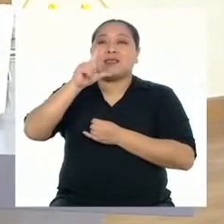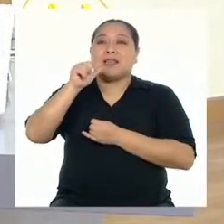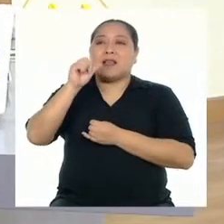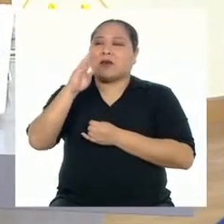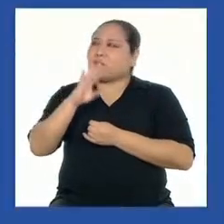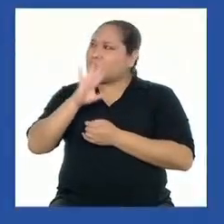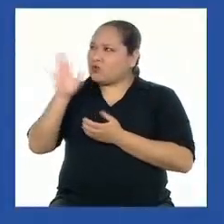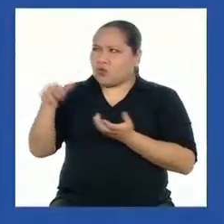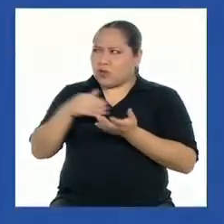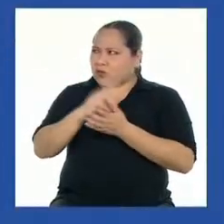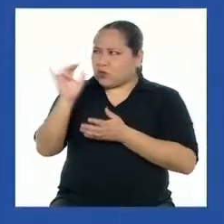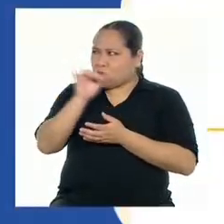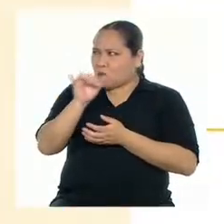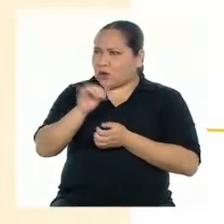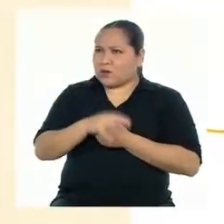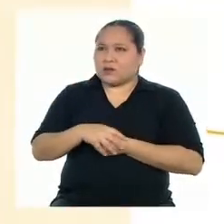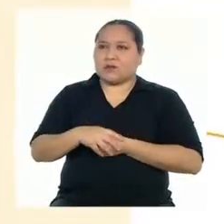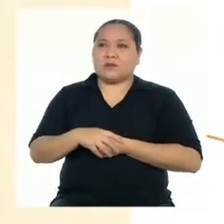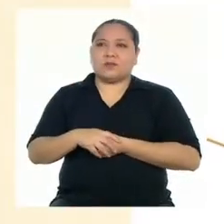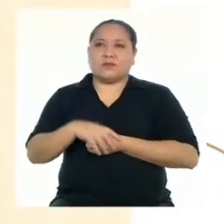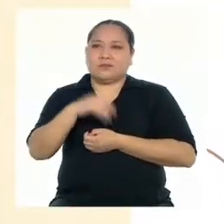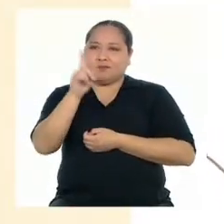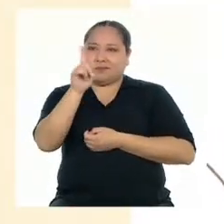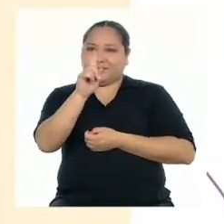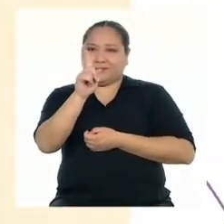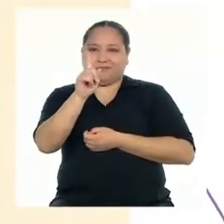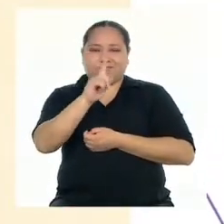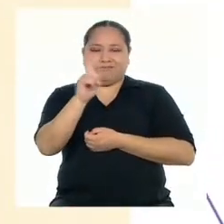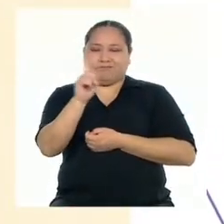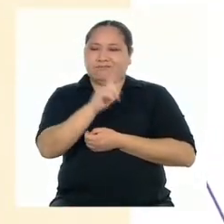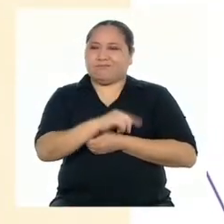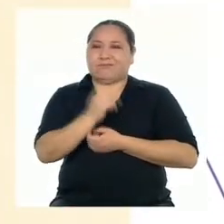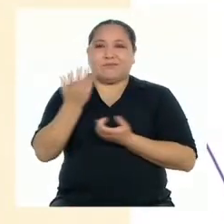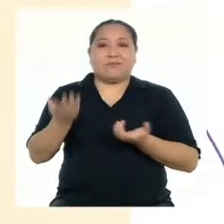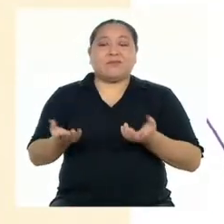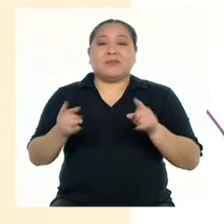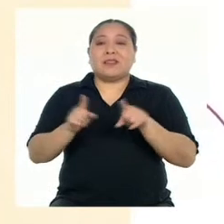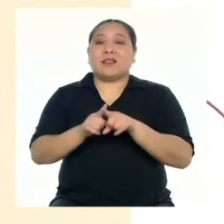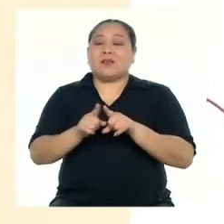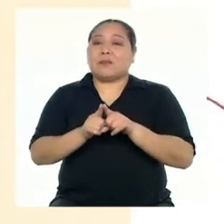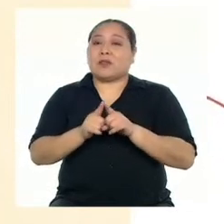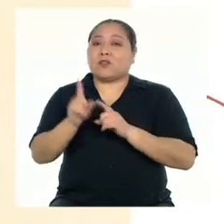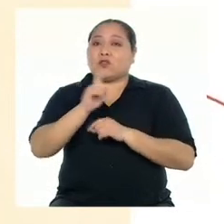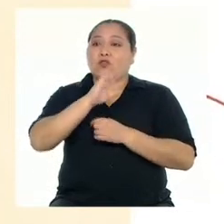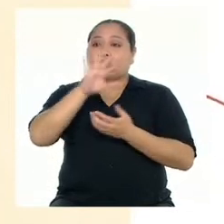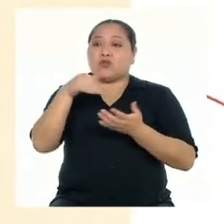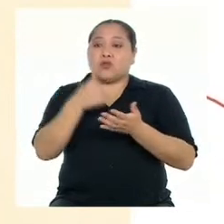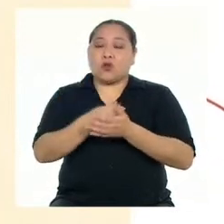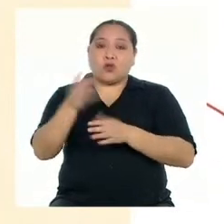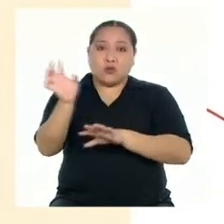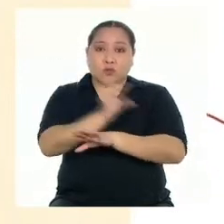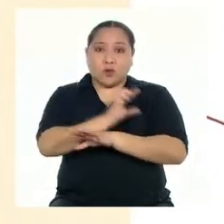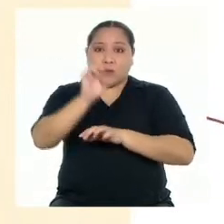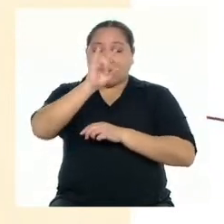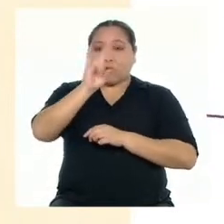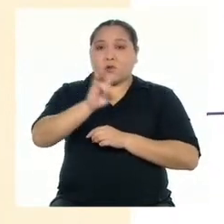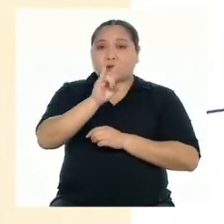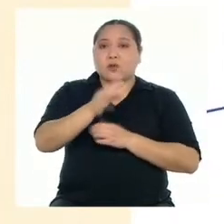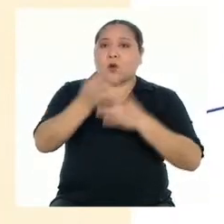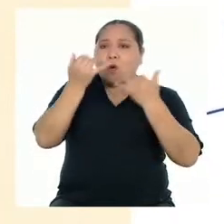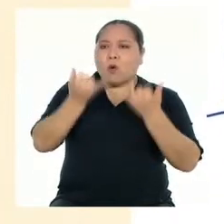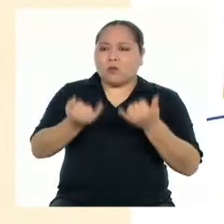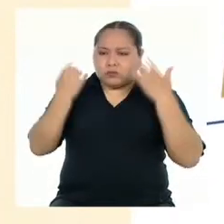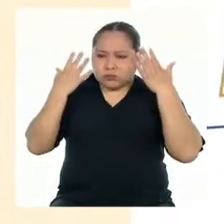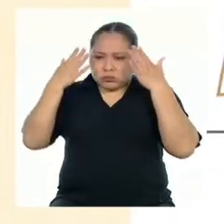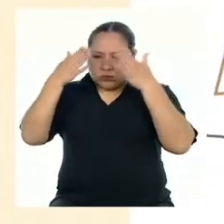las rimas son iguales? No. Además, no todos los poemas las emplean. Hoy nos